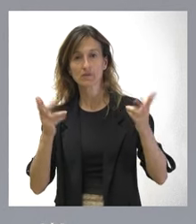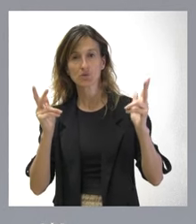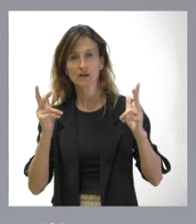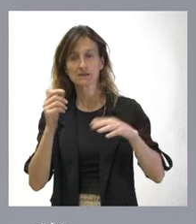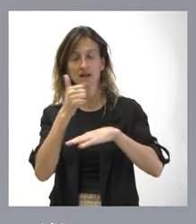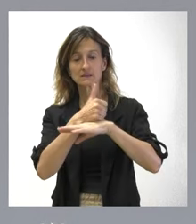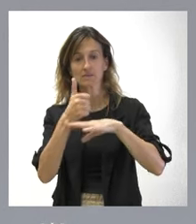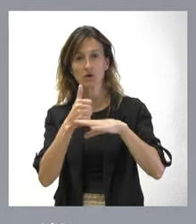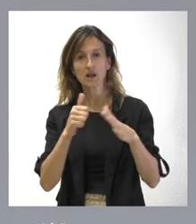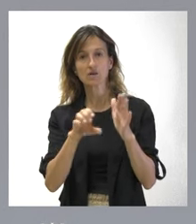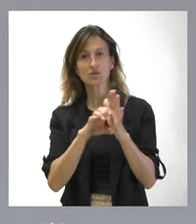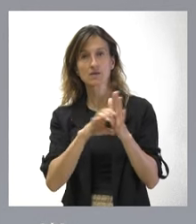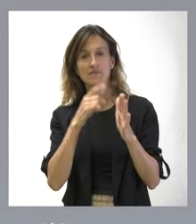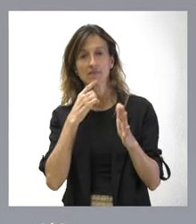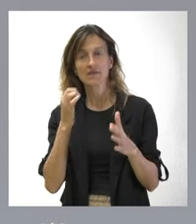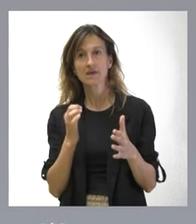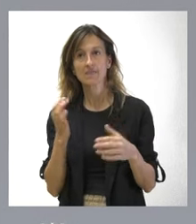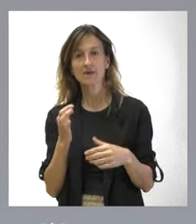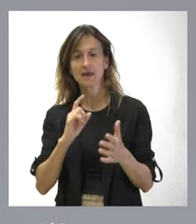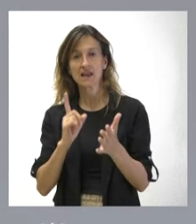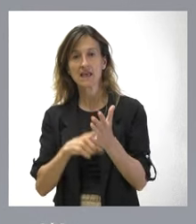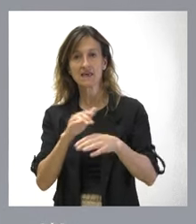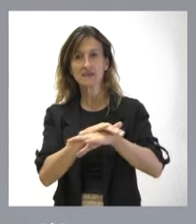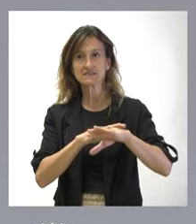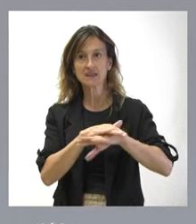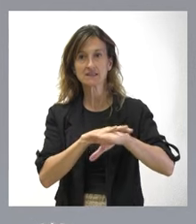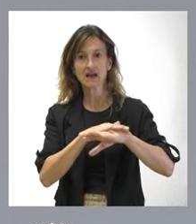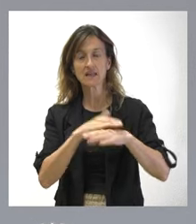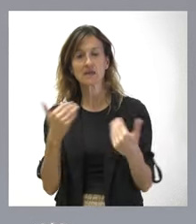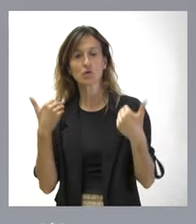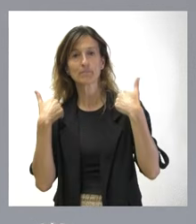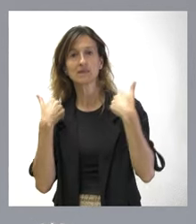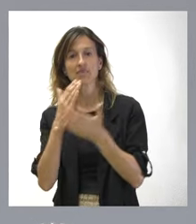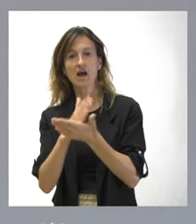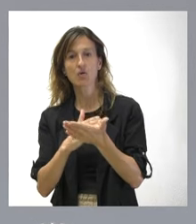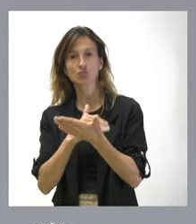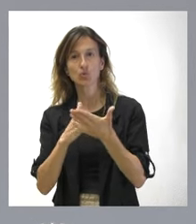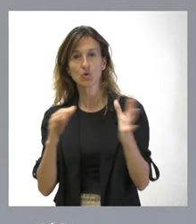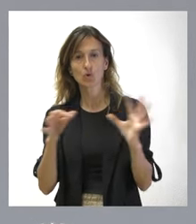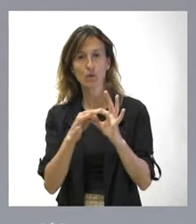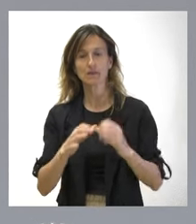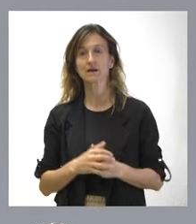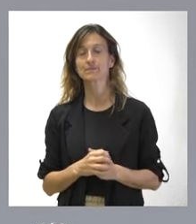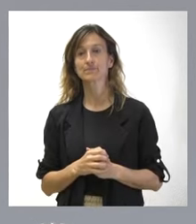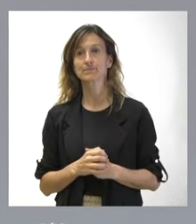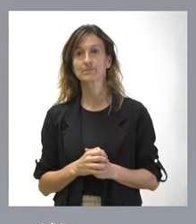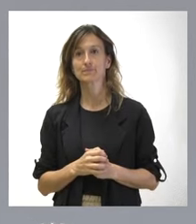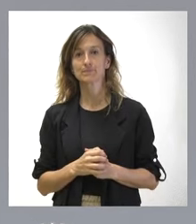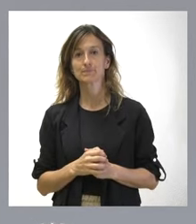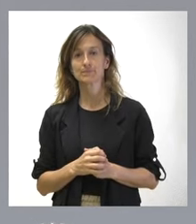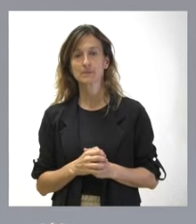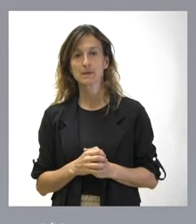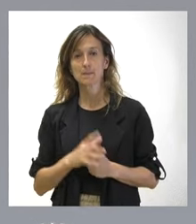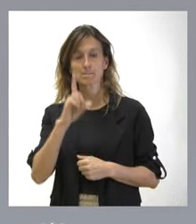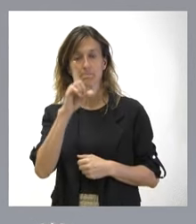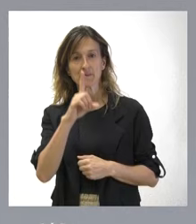lo exigía, una vinculación directa entre la ley estatal y una competencia autonómica. Esa primera versión o